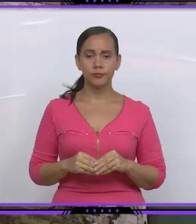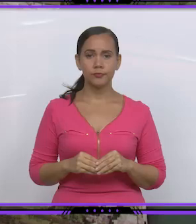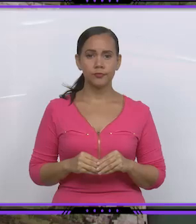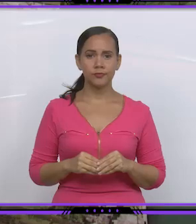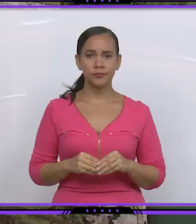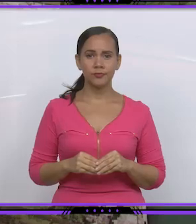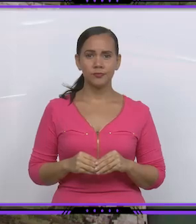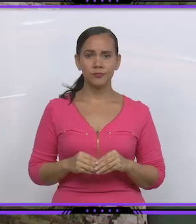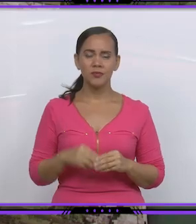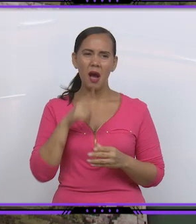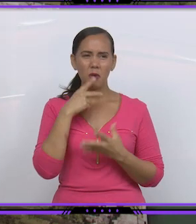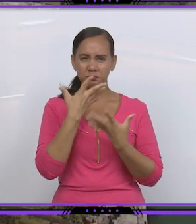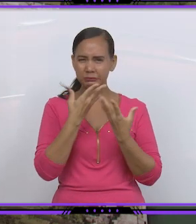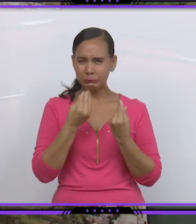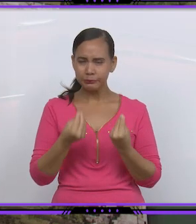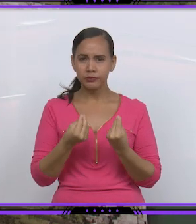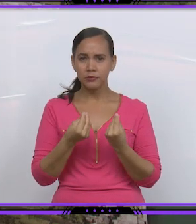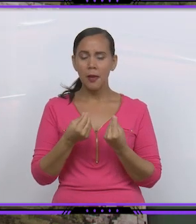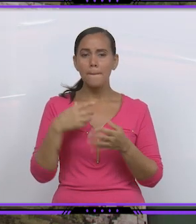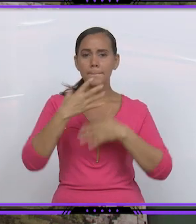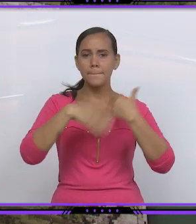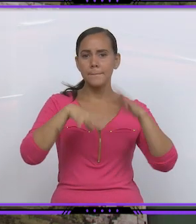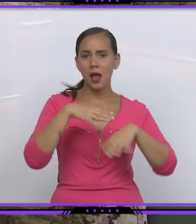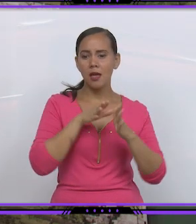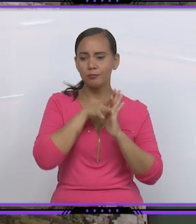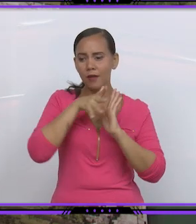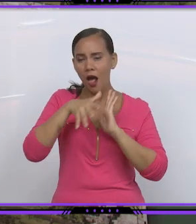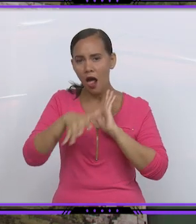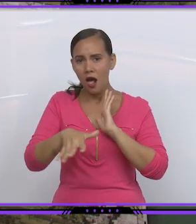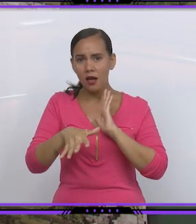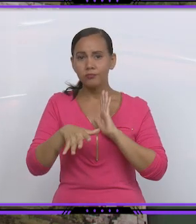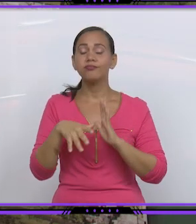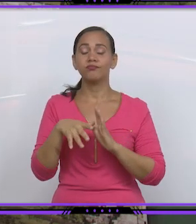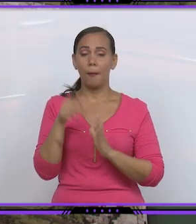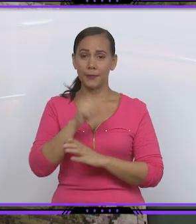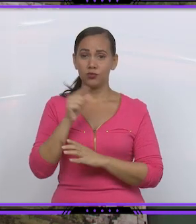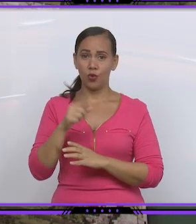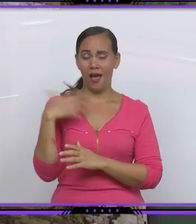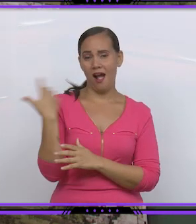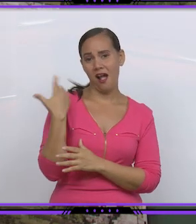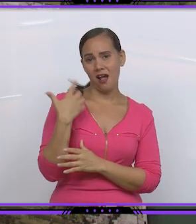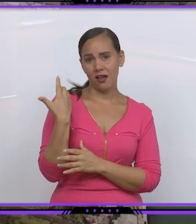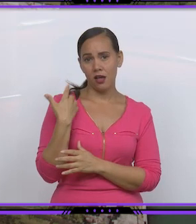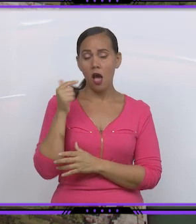El vertimiento de un líquido color ocre hacia la desembocadura de Playa Larga en Cárdenas puso en alerta a vecinos de la zona. Por